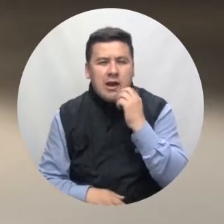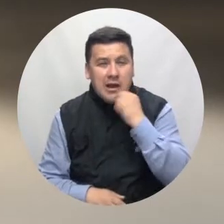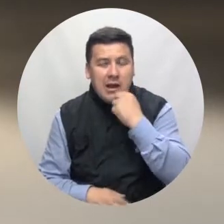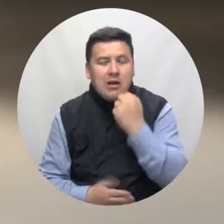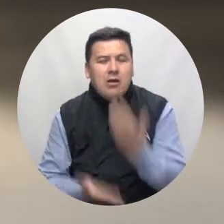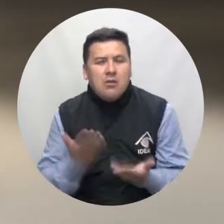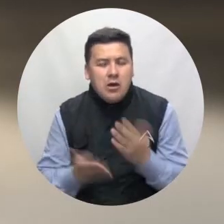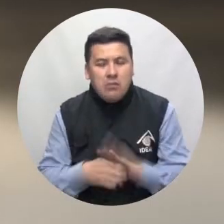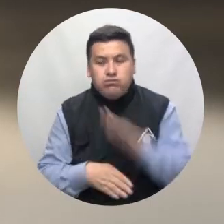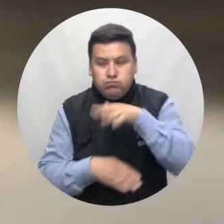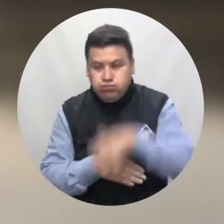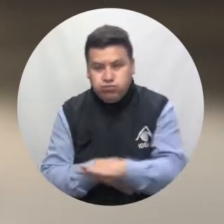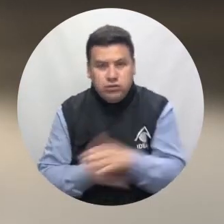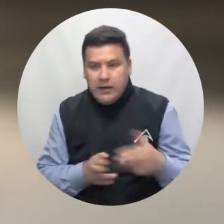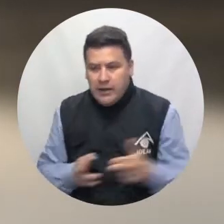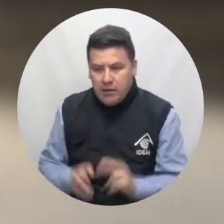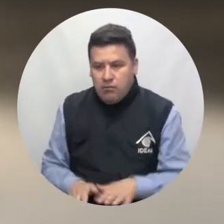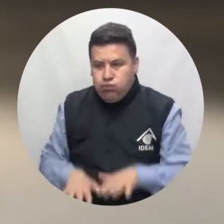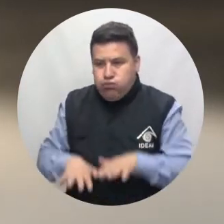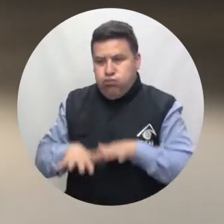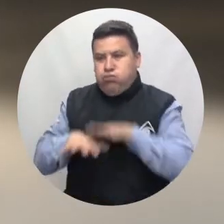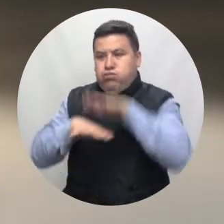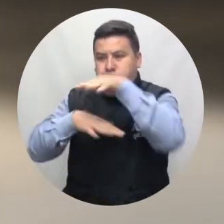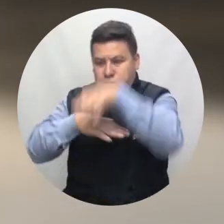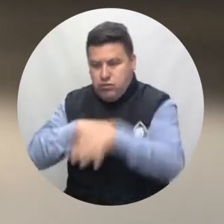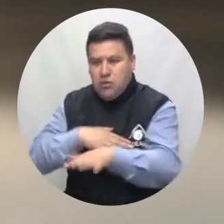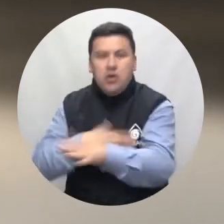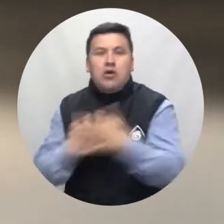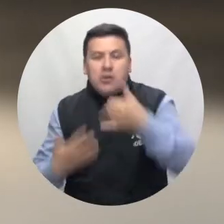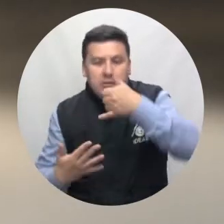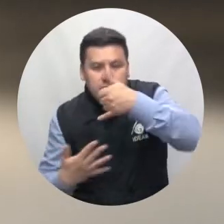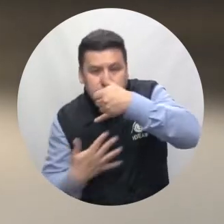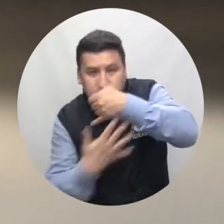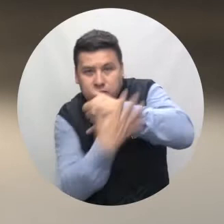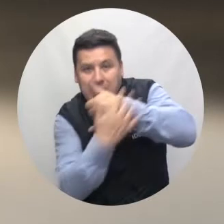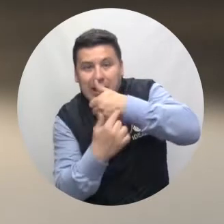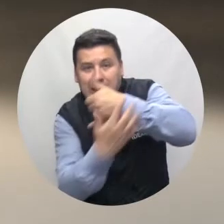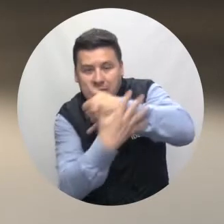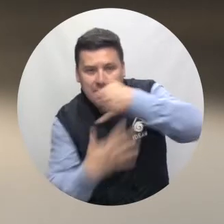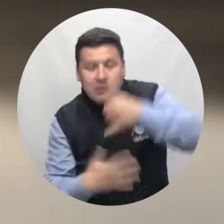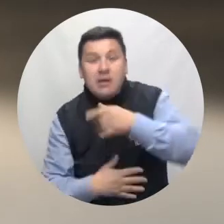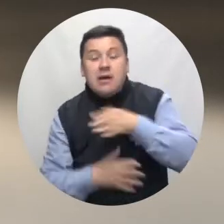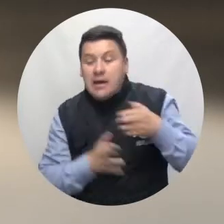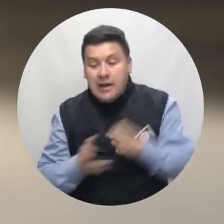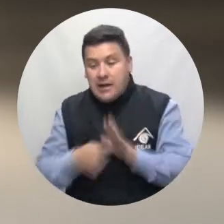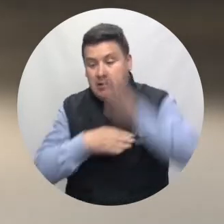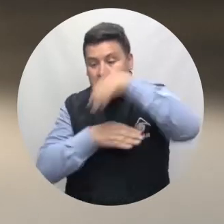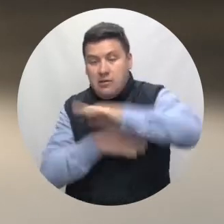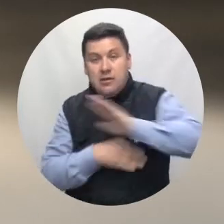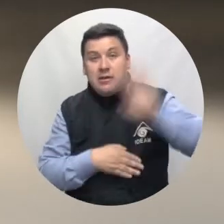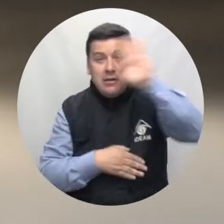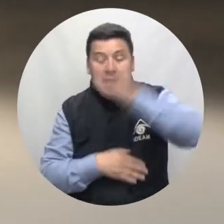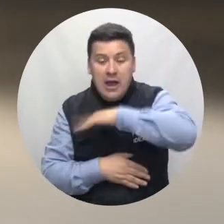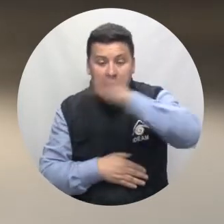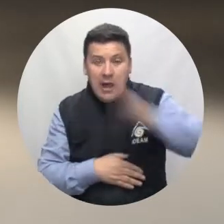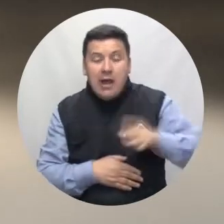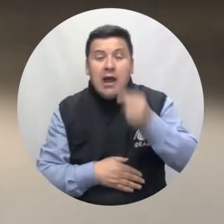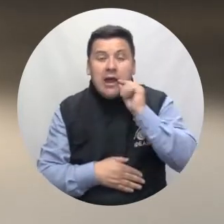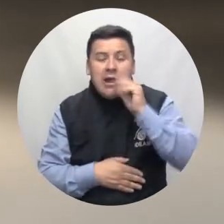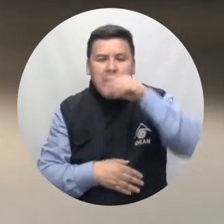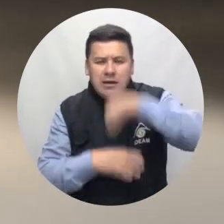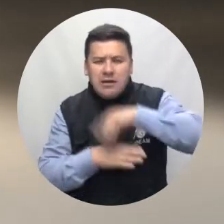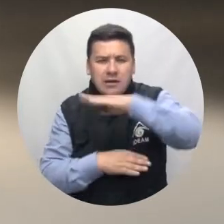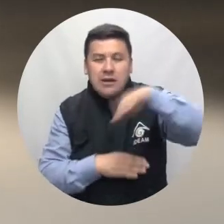probabilidad de crecientes súbitas en los niveles de los ríos afluentes directos al Océano Pacífico. Ríos de montaña del departamento de Antioquia, Eje